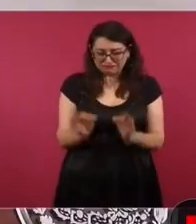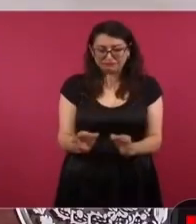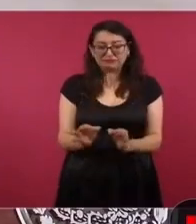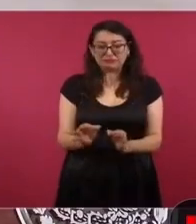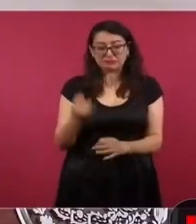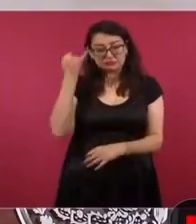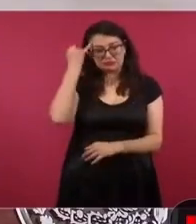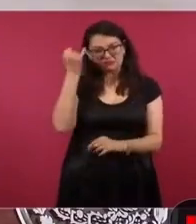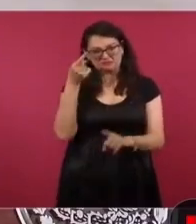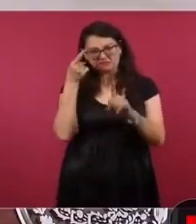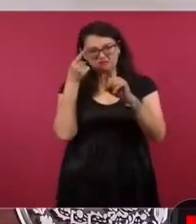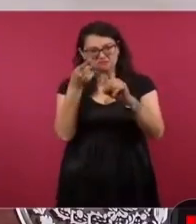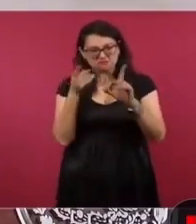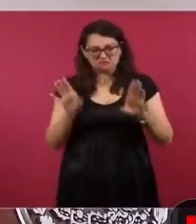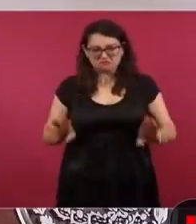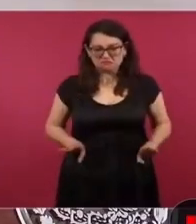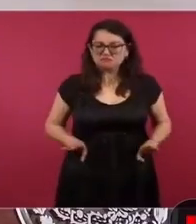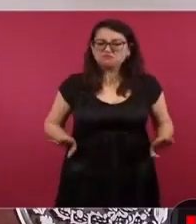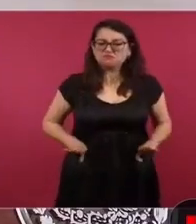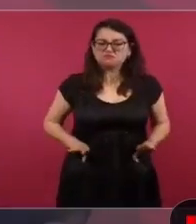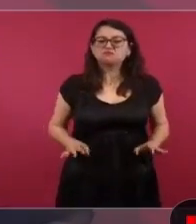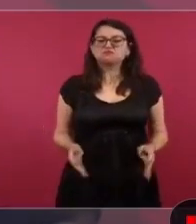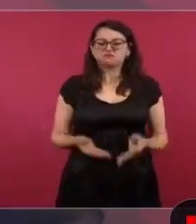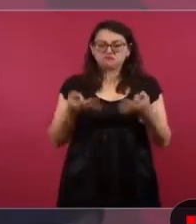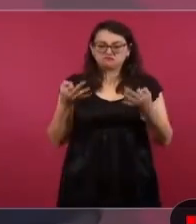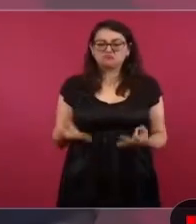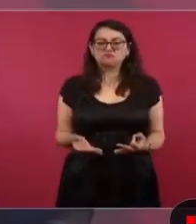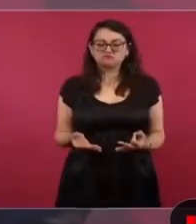ideales, con principios. Entonces,